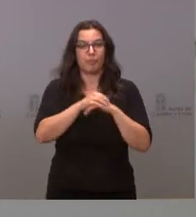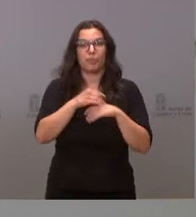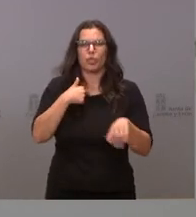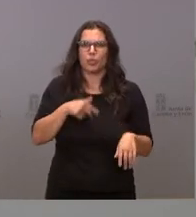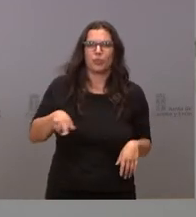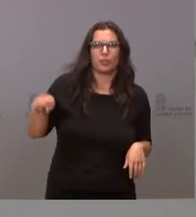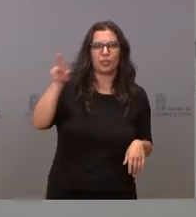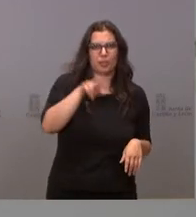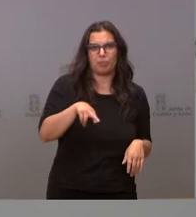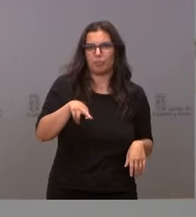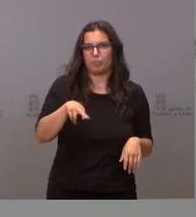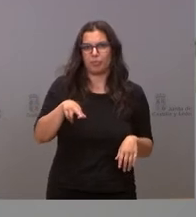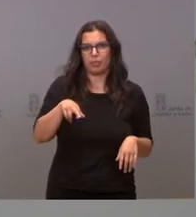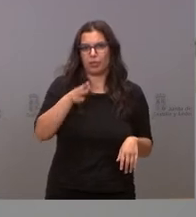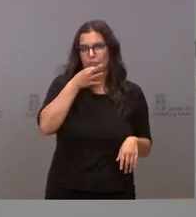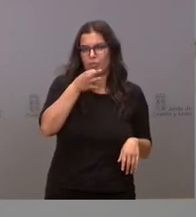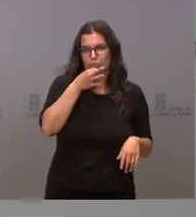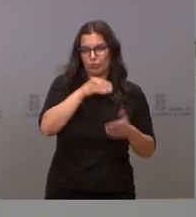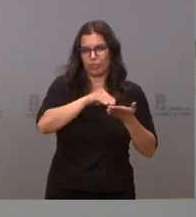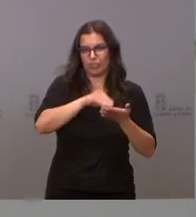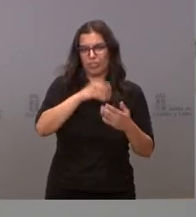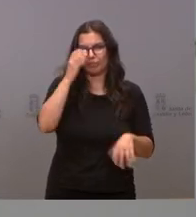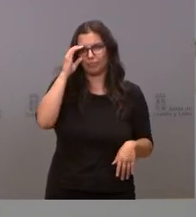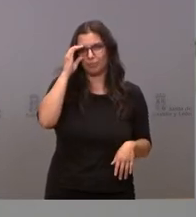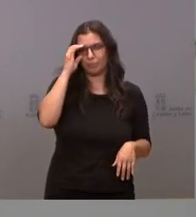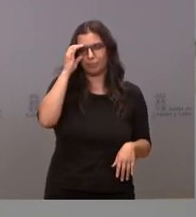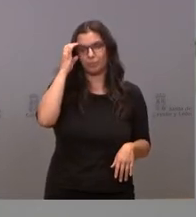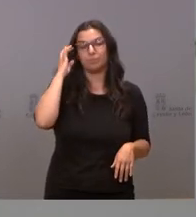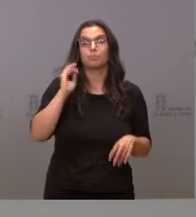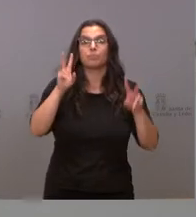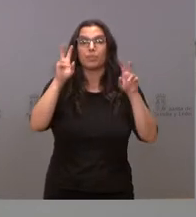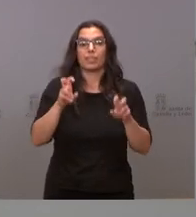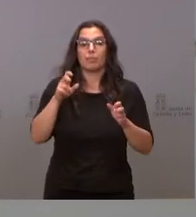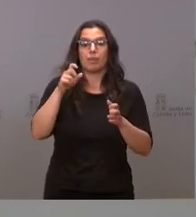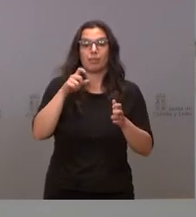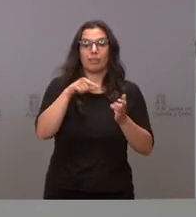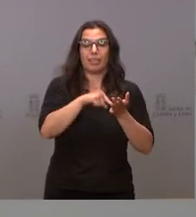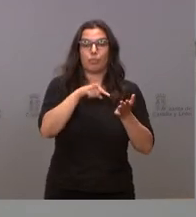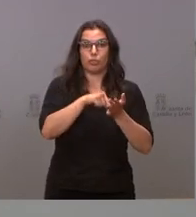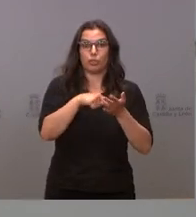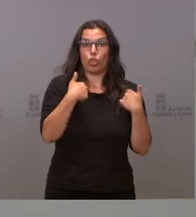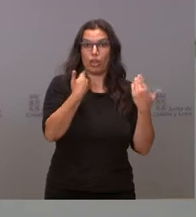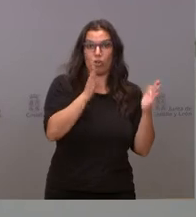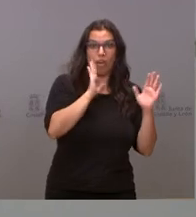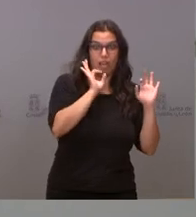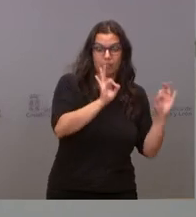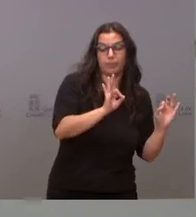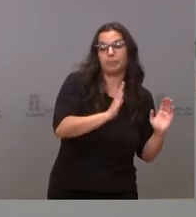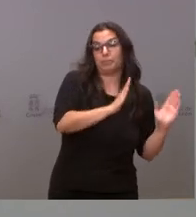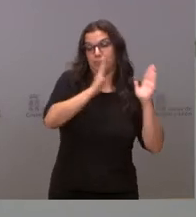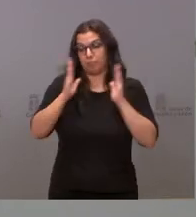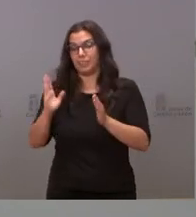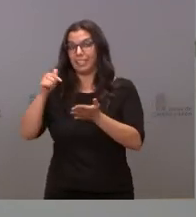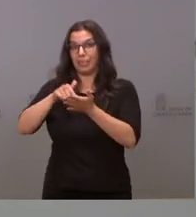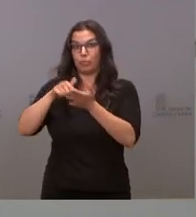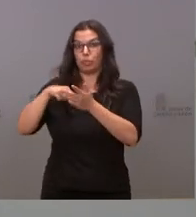en ello a lo largo de toda mi intervención. En cuanto al impuesto de sucesiones, antes de que lo pregunten, el